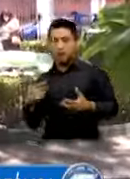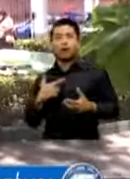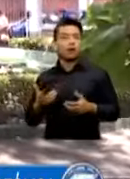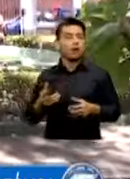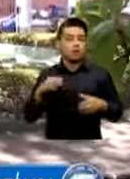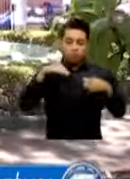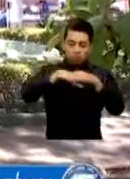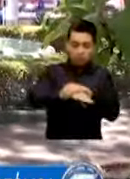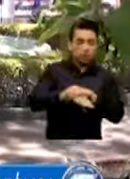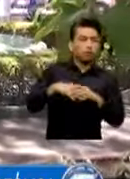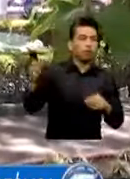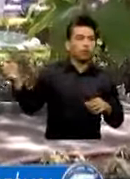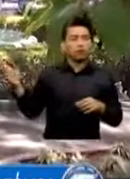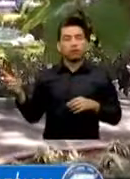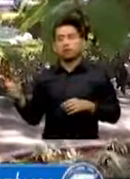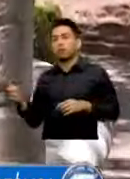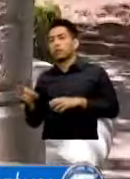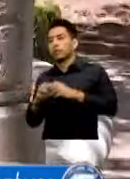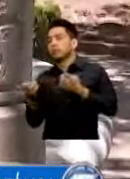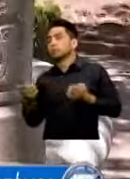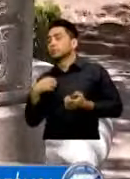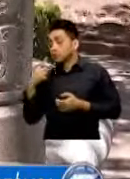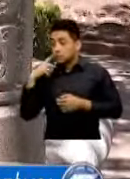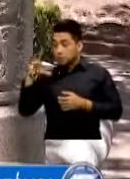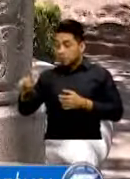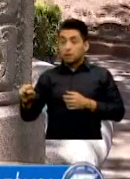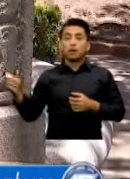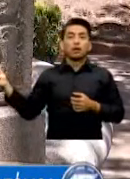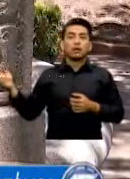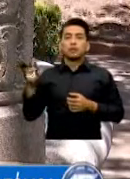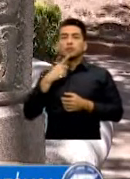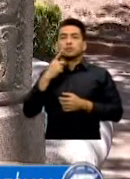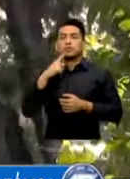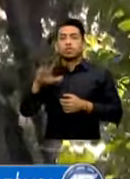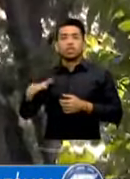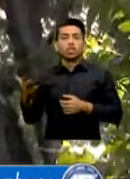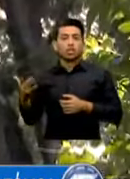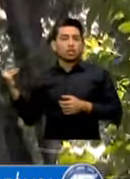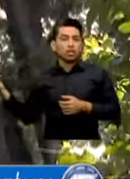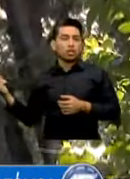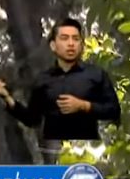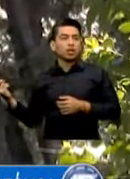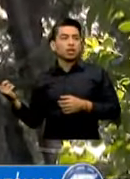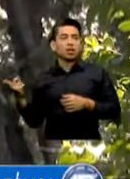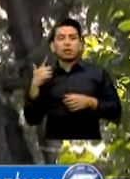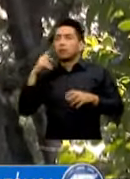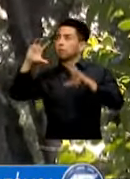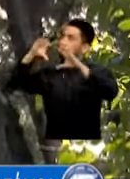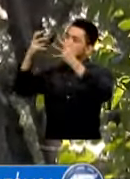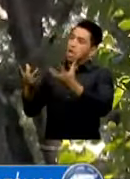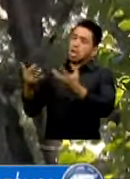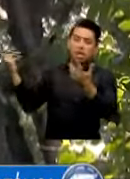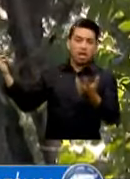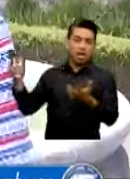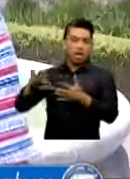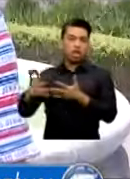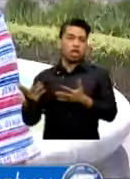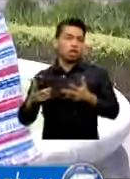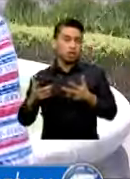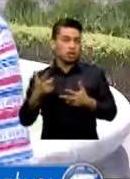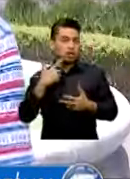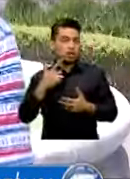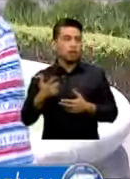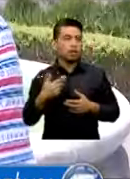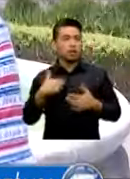No Vimos Nada Es Más Yo Me Di Cuenta Hoy Pero Dicen Que Desde El Día De Ayer Estaba El Monumento Dañado Desde El Día De Ayer Hicimos La entrega